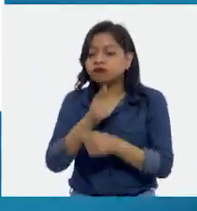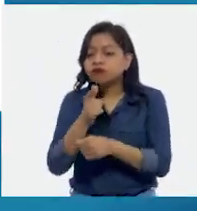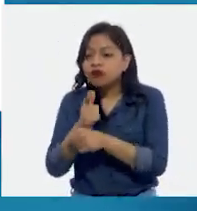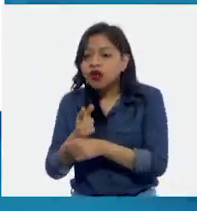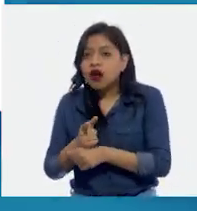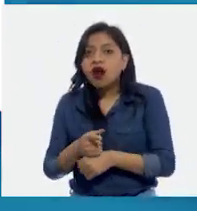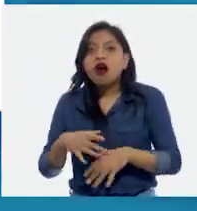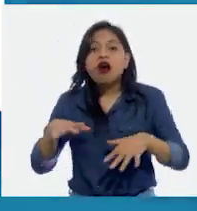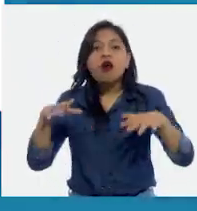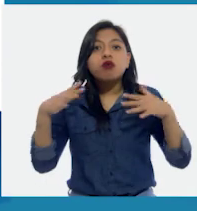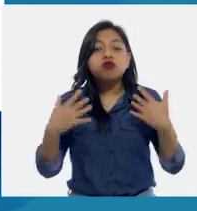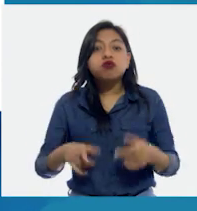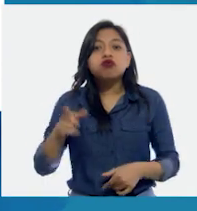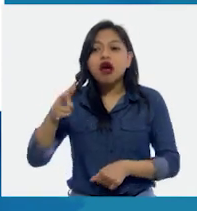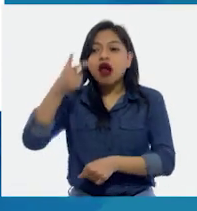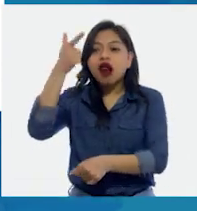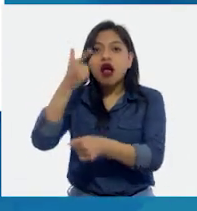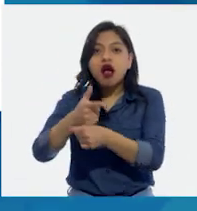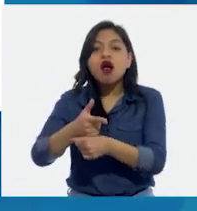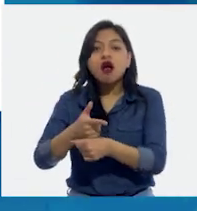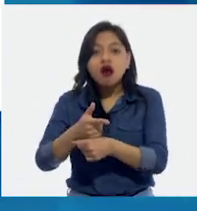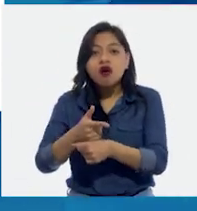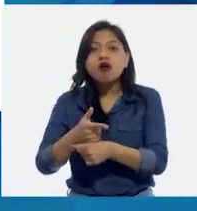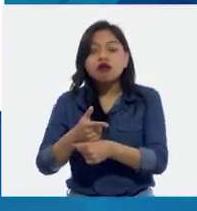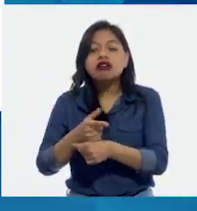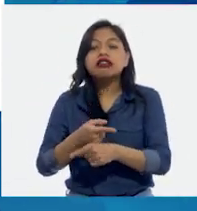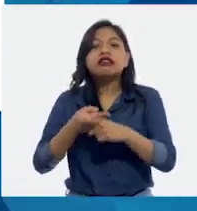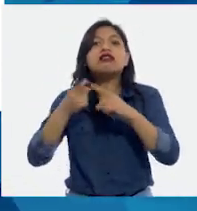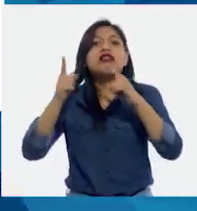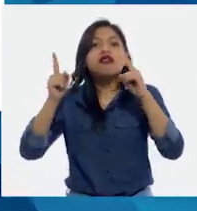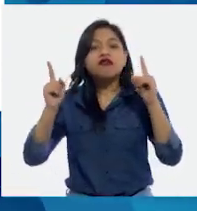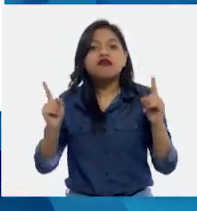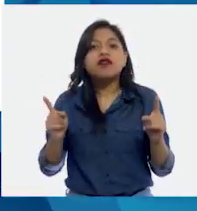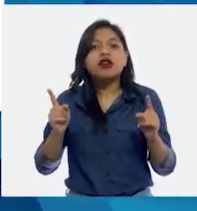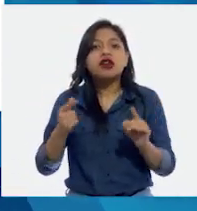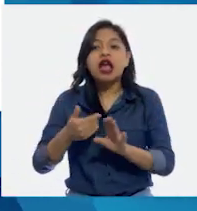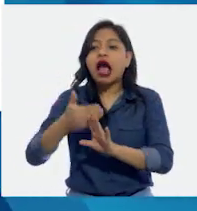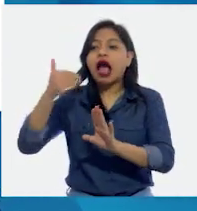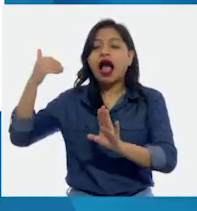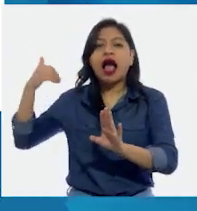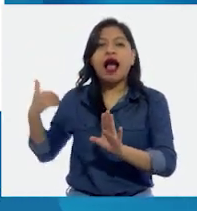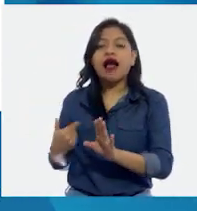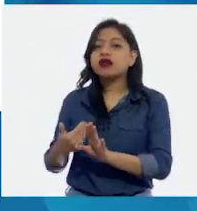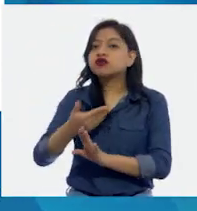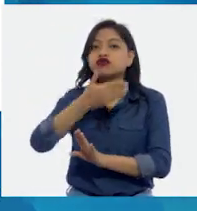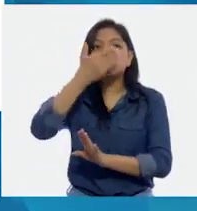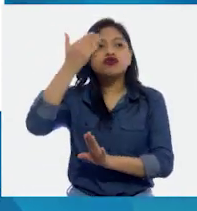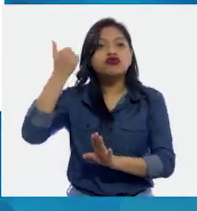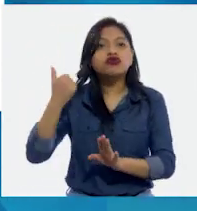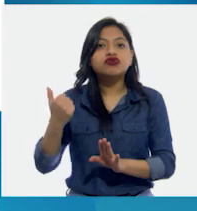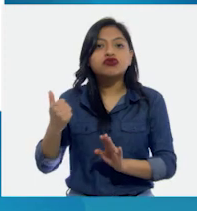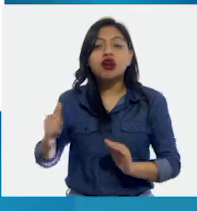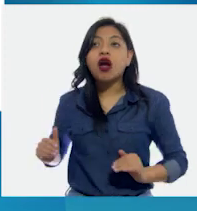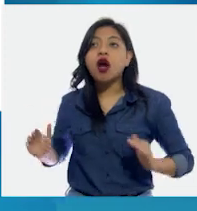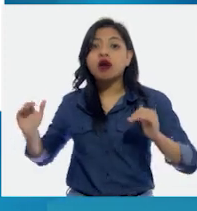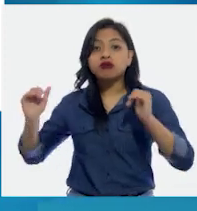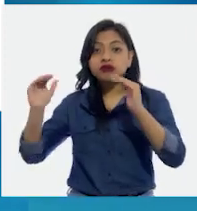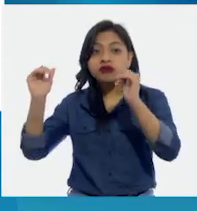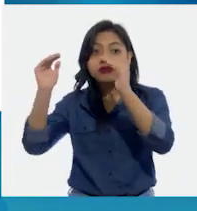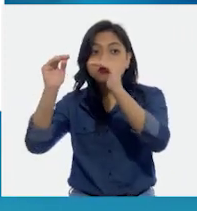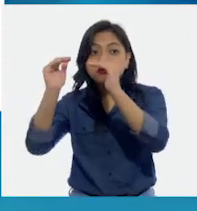Encontró algo que es totalmente diferente a todo lo que se conocía. No es una pirámide,